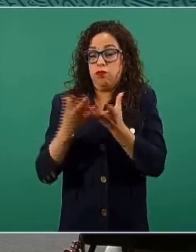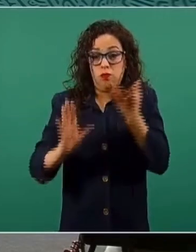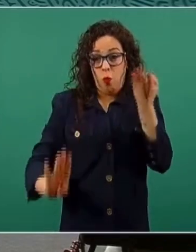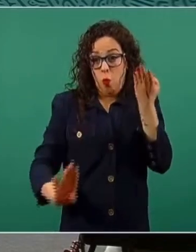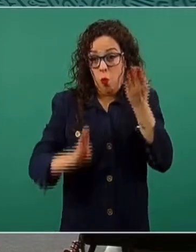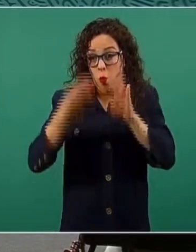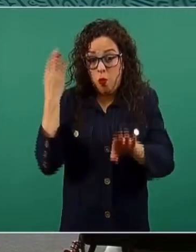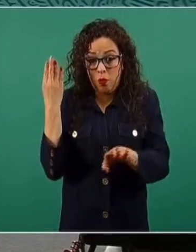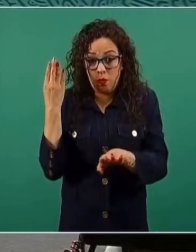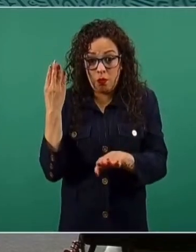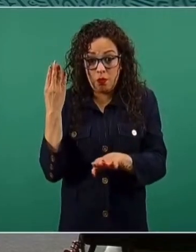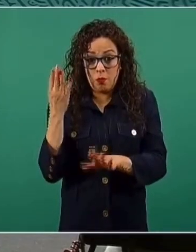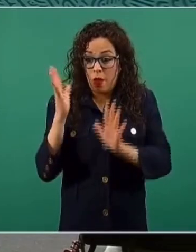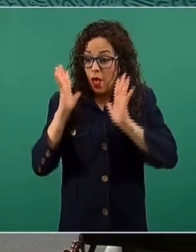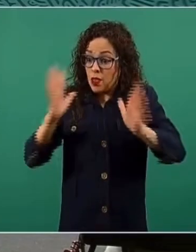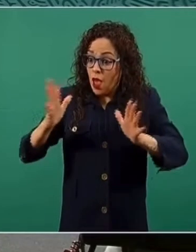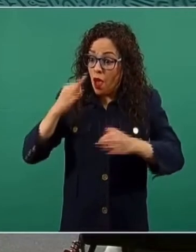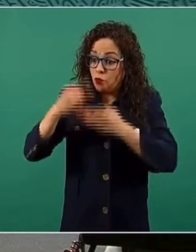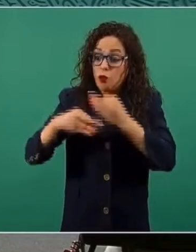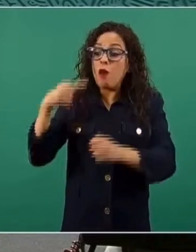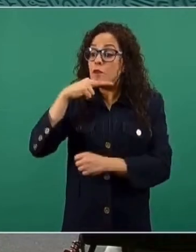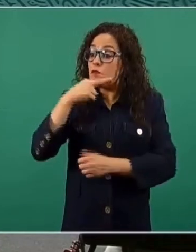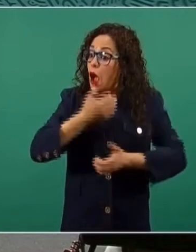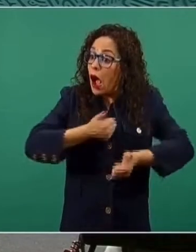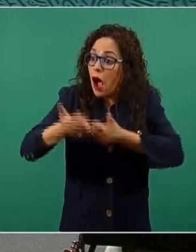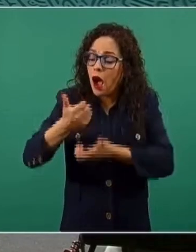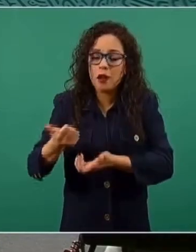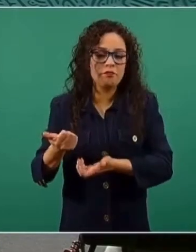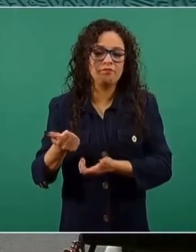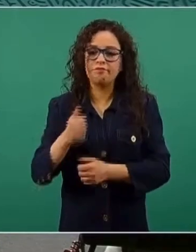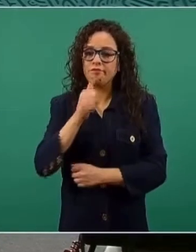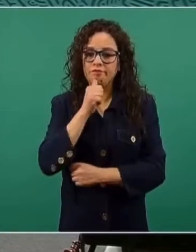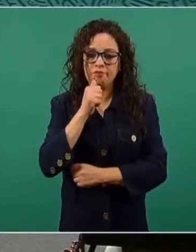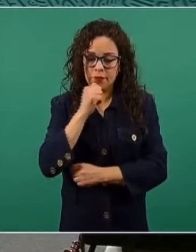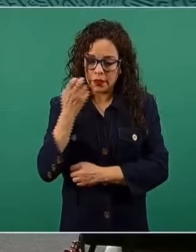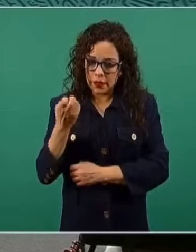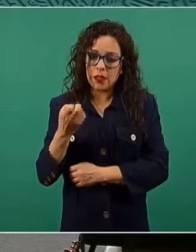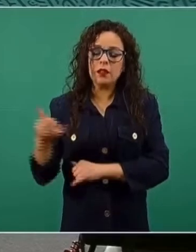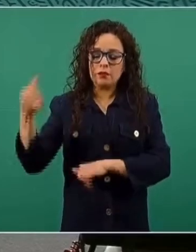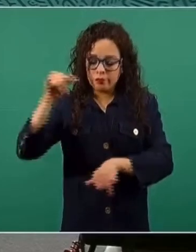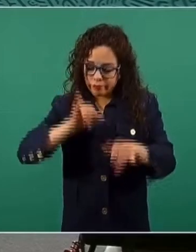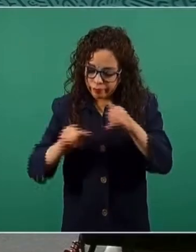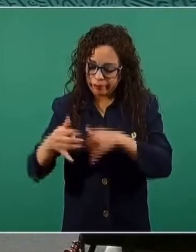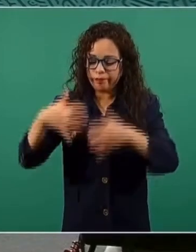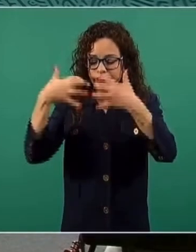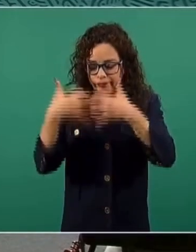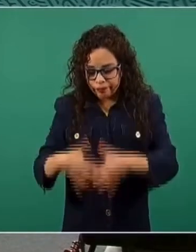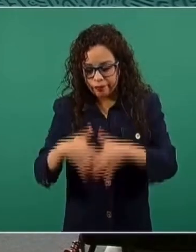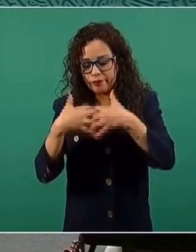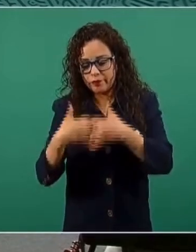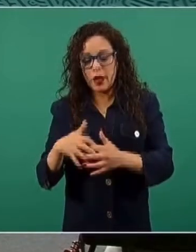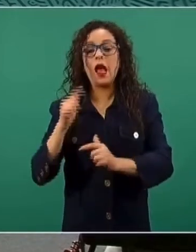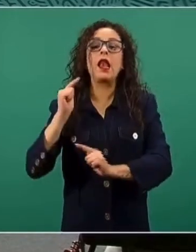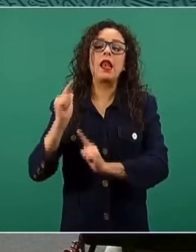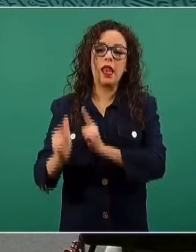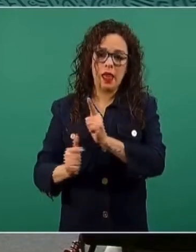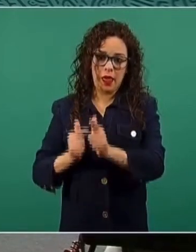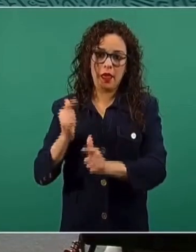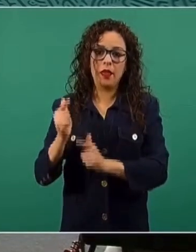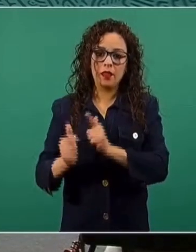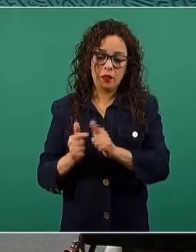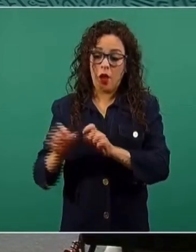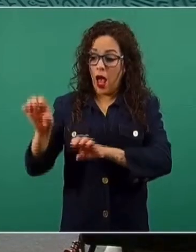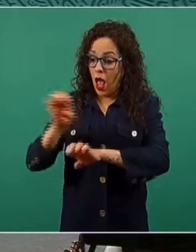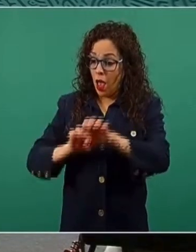golpe. Estas vacunas tienen un proceso lento de fabricación, hay muy pocas compañías